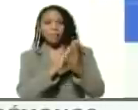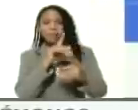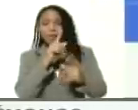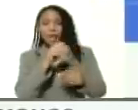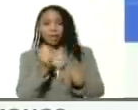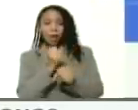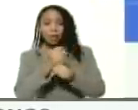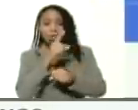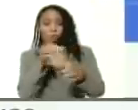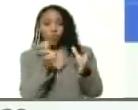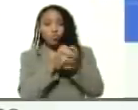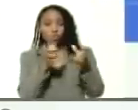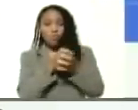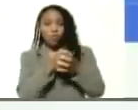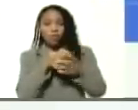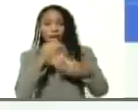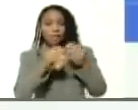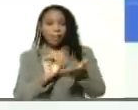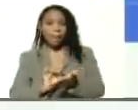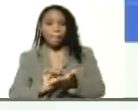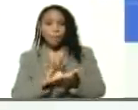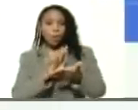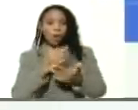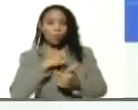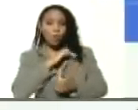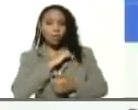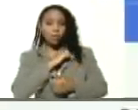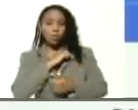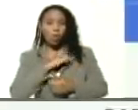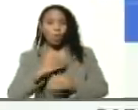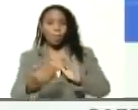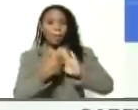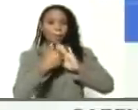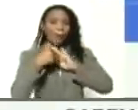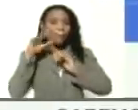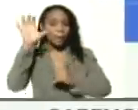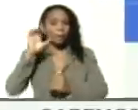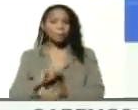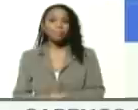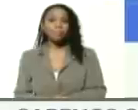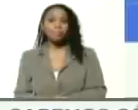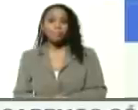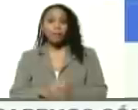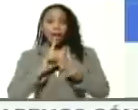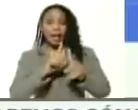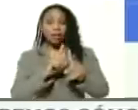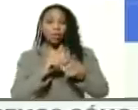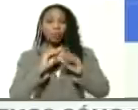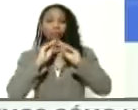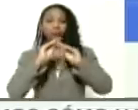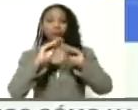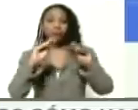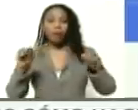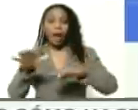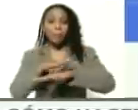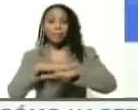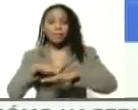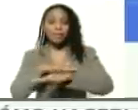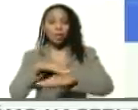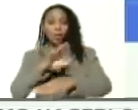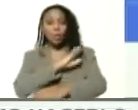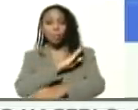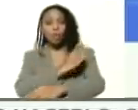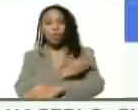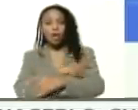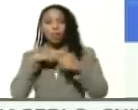estos grupos irregulares para atacar a nuestro país. Este Parlamento exhorta al Ministerio del Poder Popular